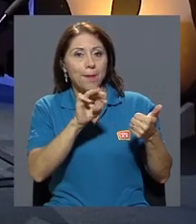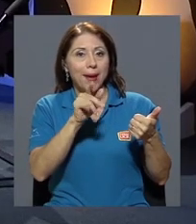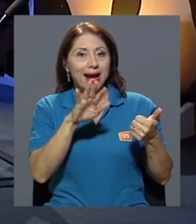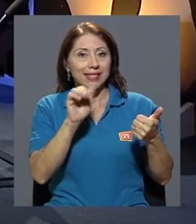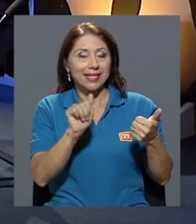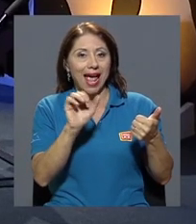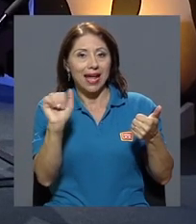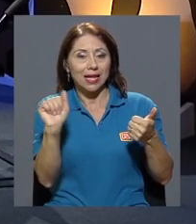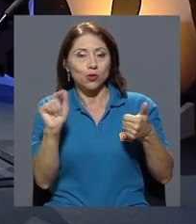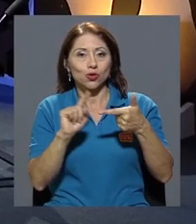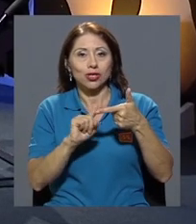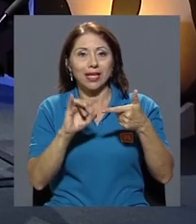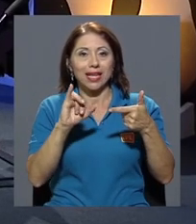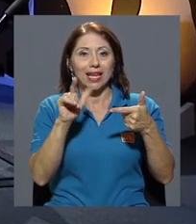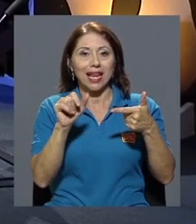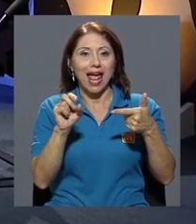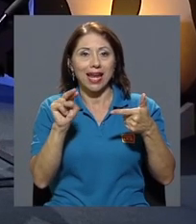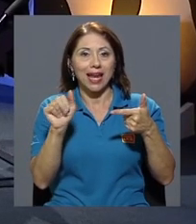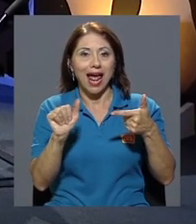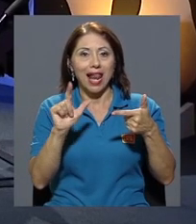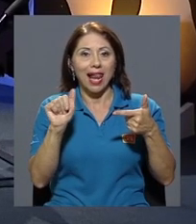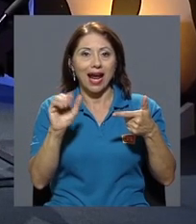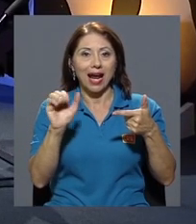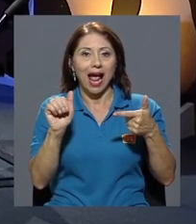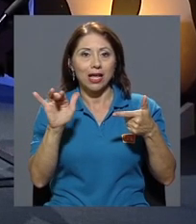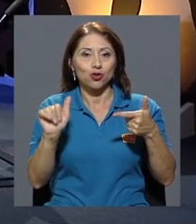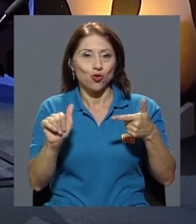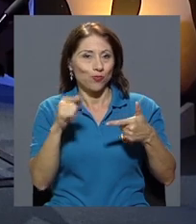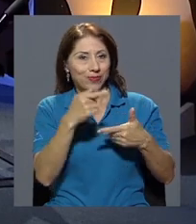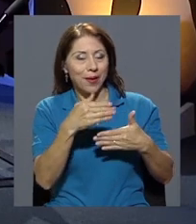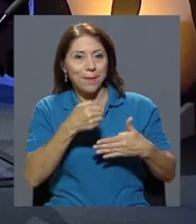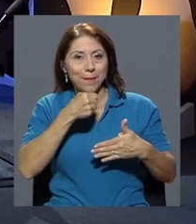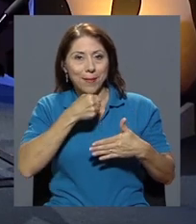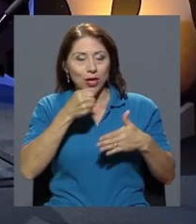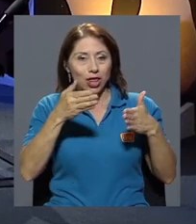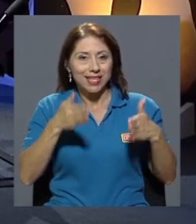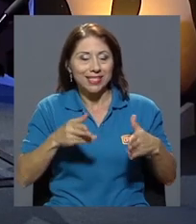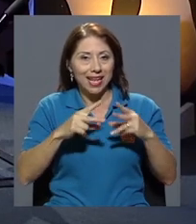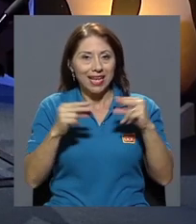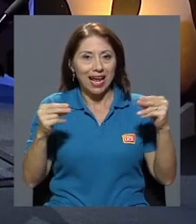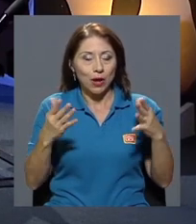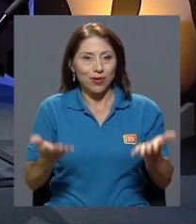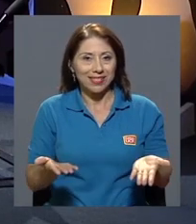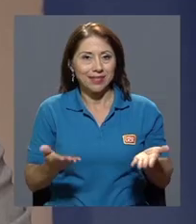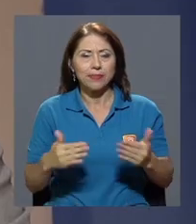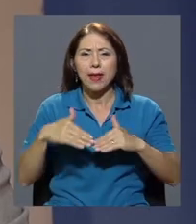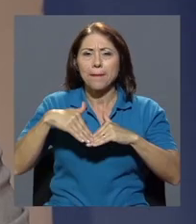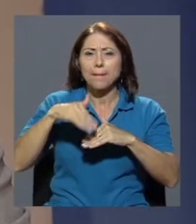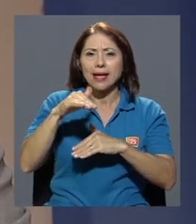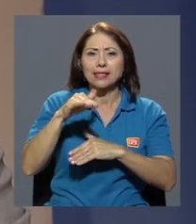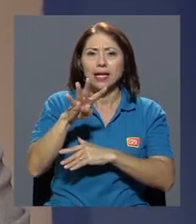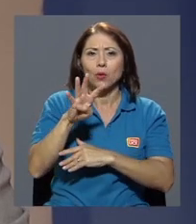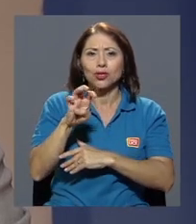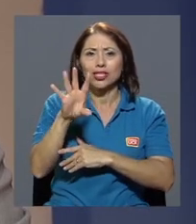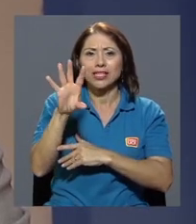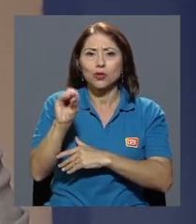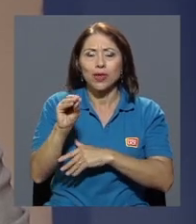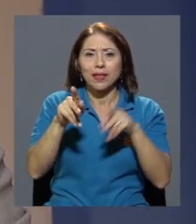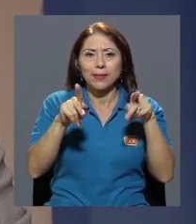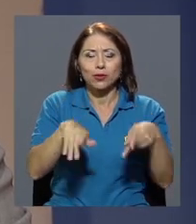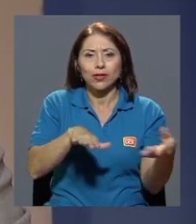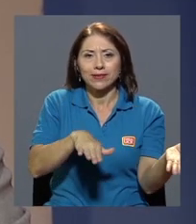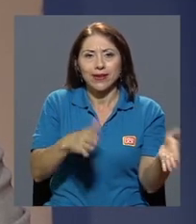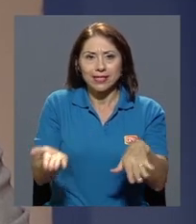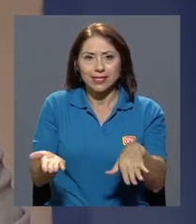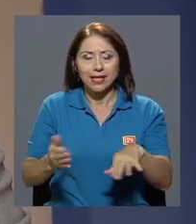Ileana Lacayo, periodista casualmente nicaragüense. Tenemos de 450 personas